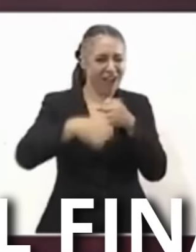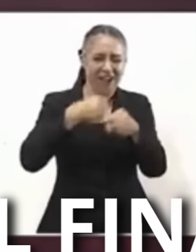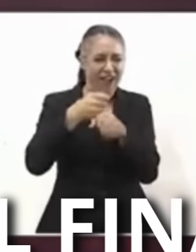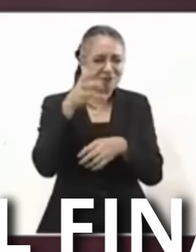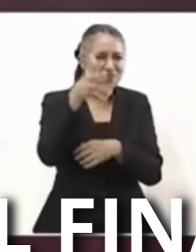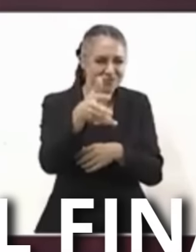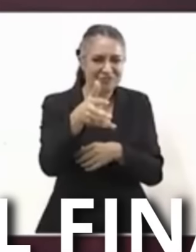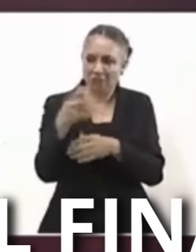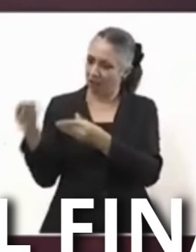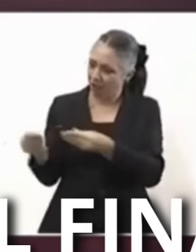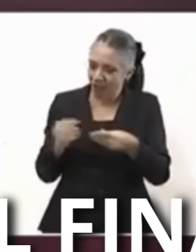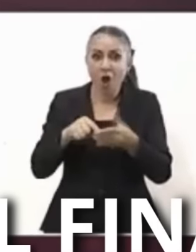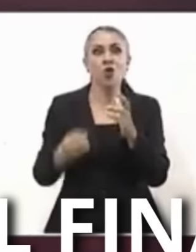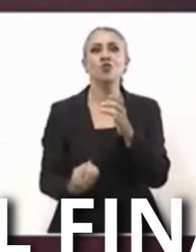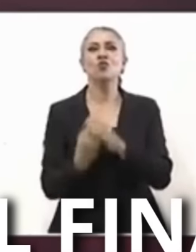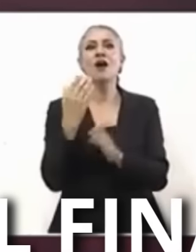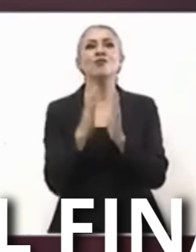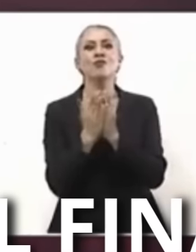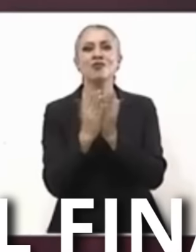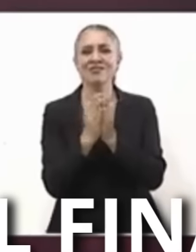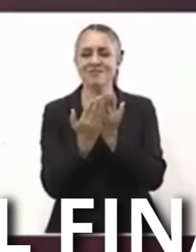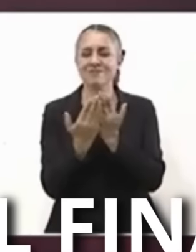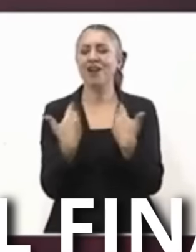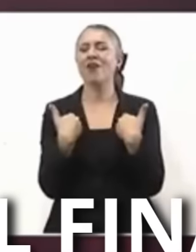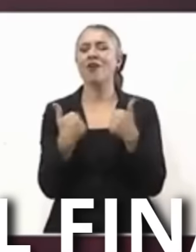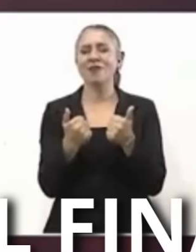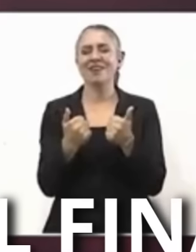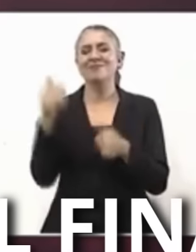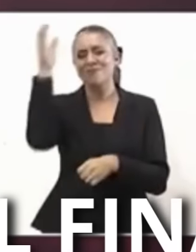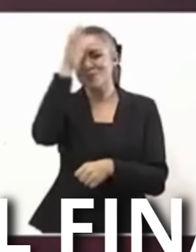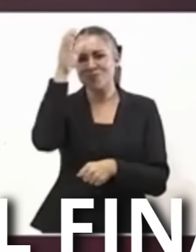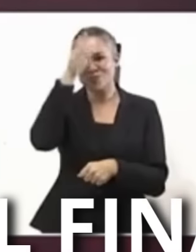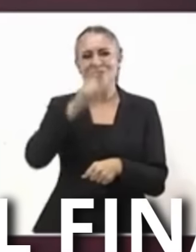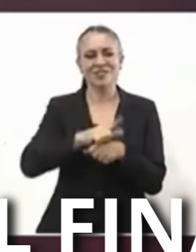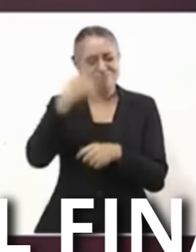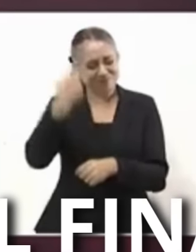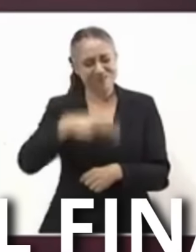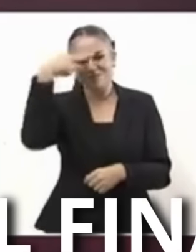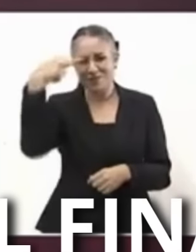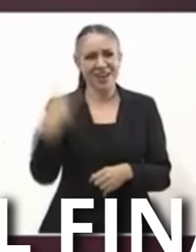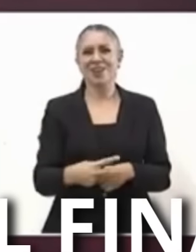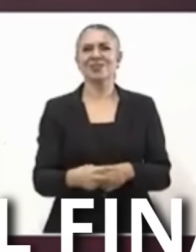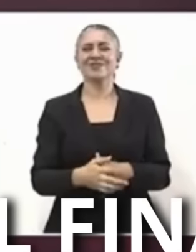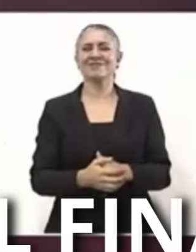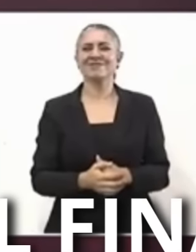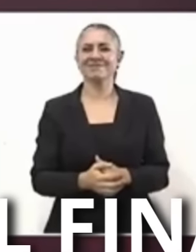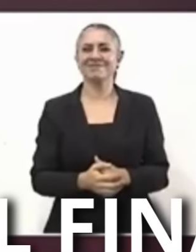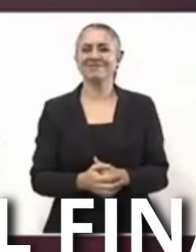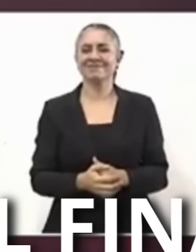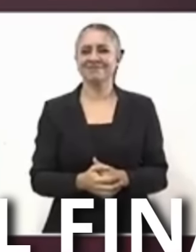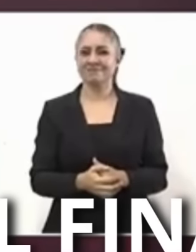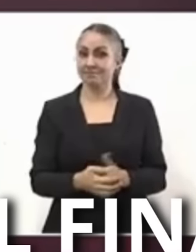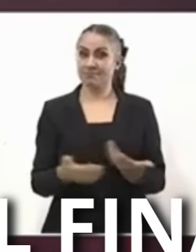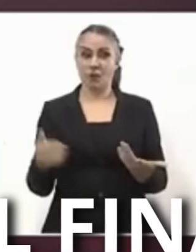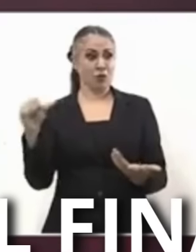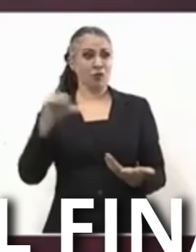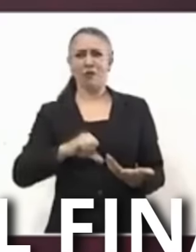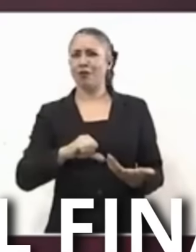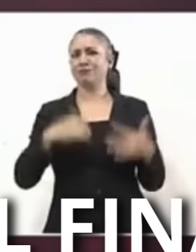Manuel López Obrador Para entender También la grandeza Cultural De México Este es un momento